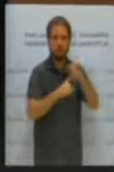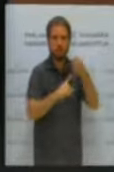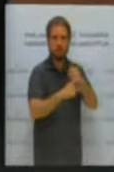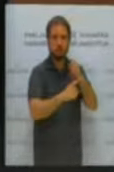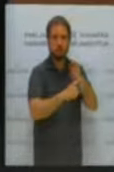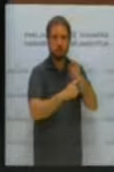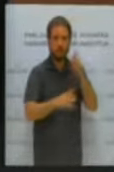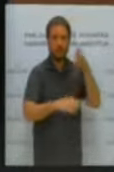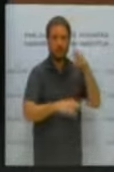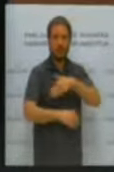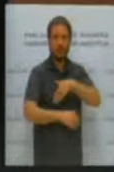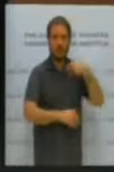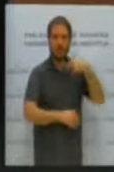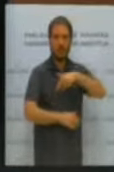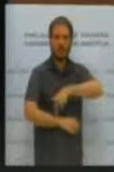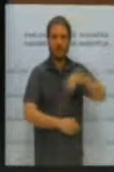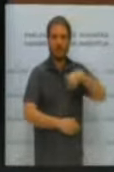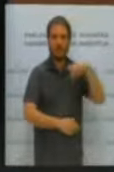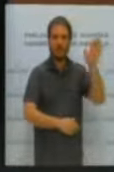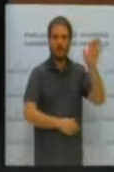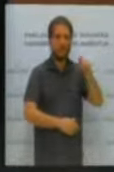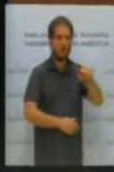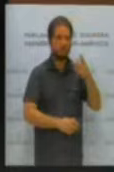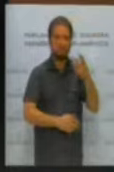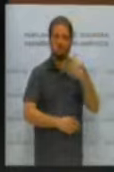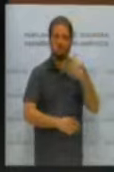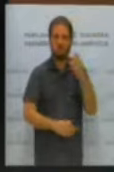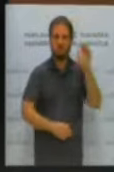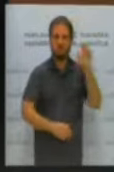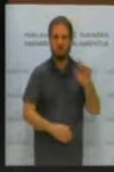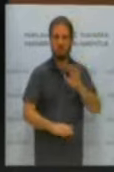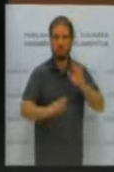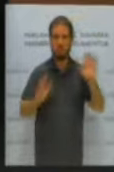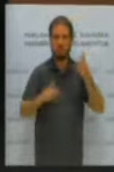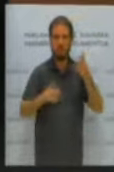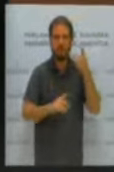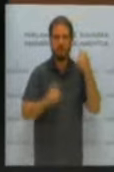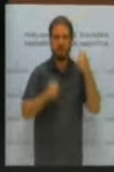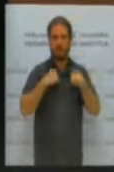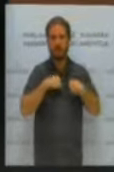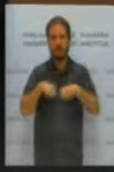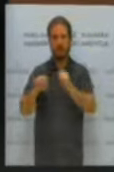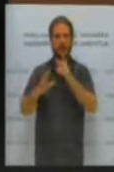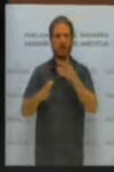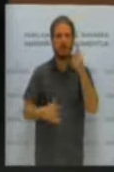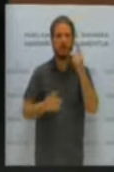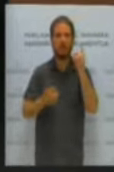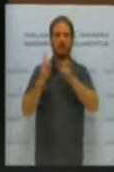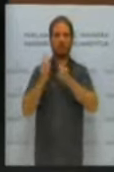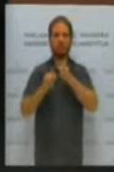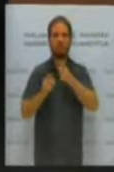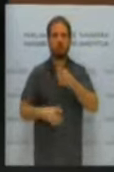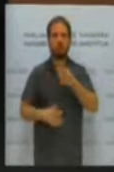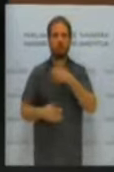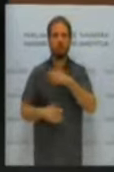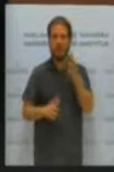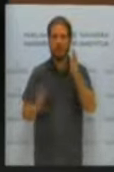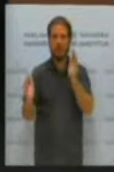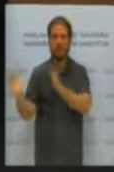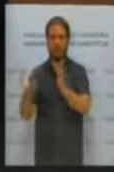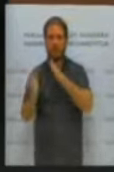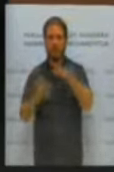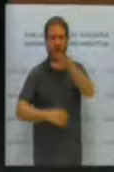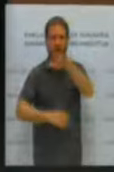Esta condena frontal de Unión del Pueblo Navarro a las dictaduras y rechazo a los regímenes totalitarios, sin distinguir época ni lugar,